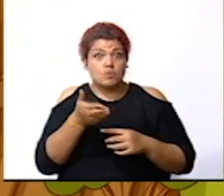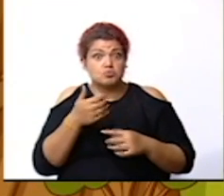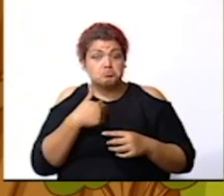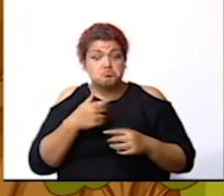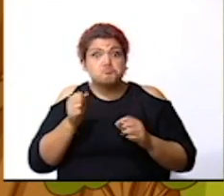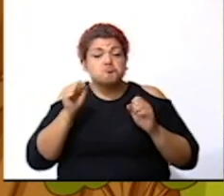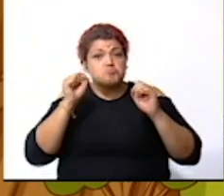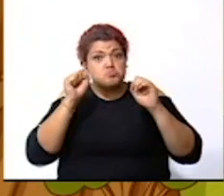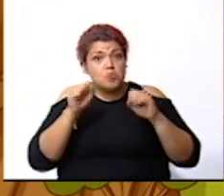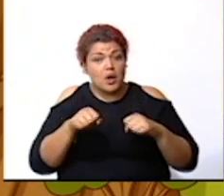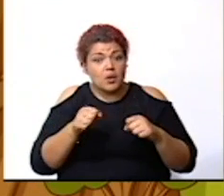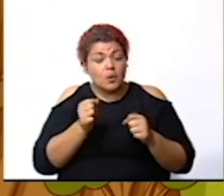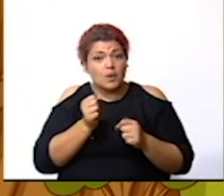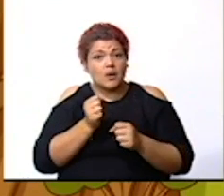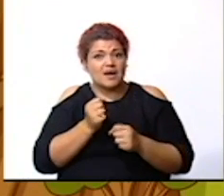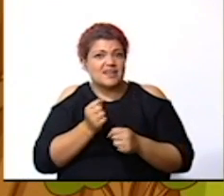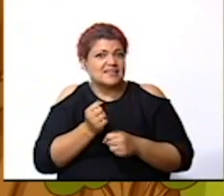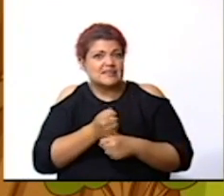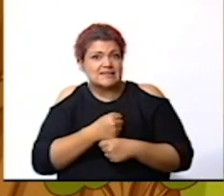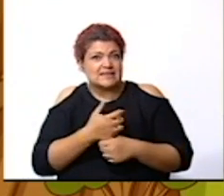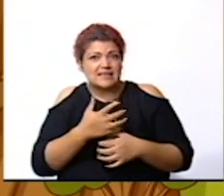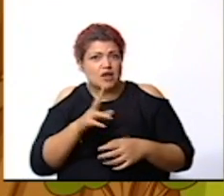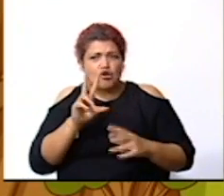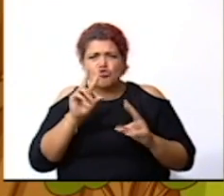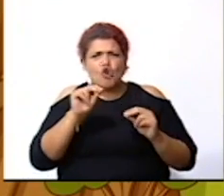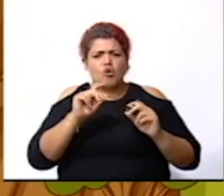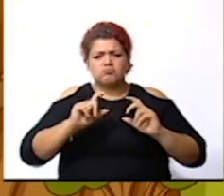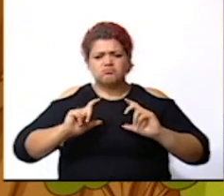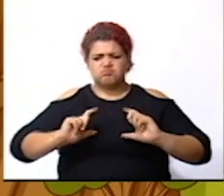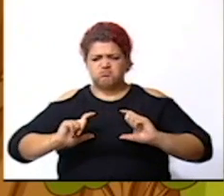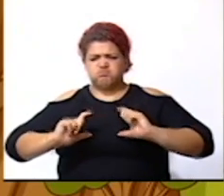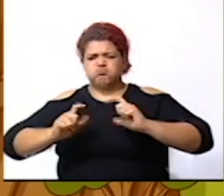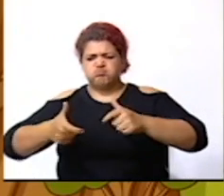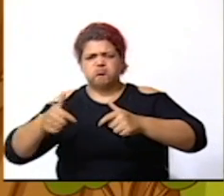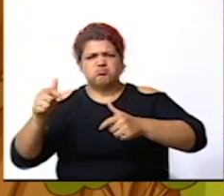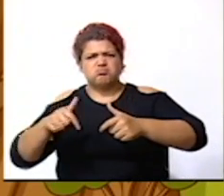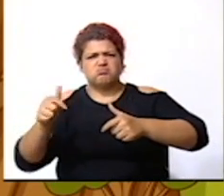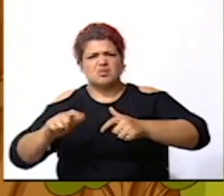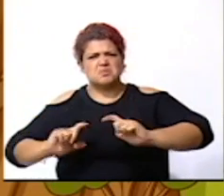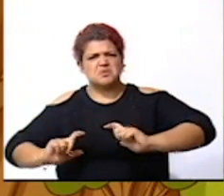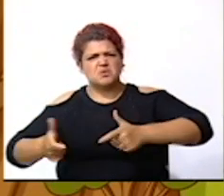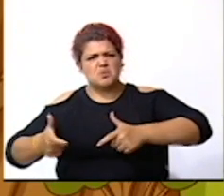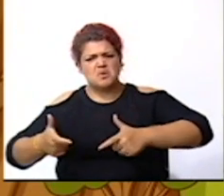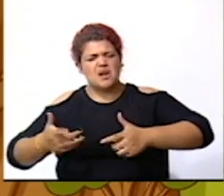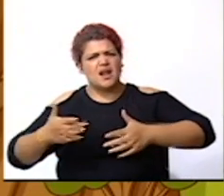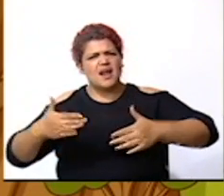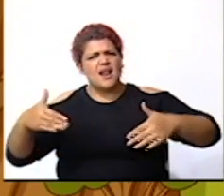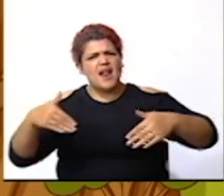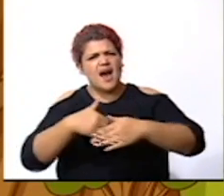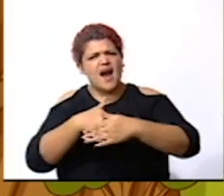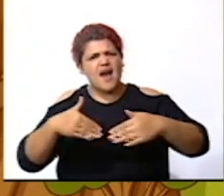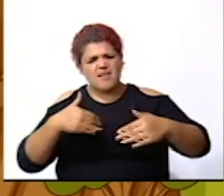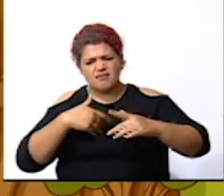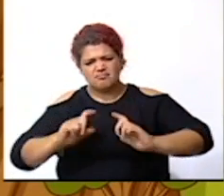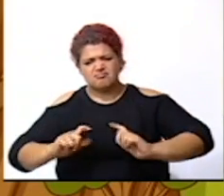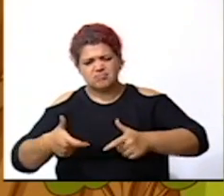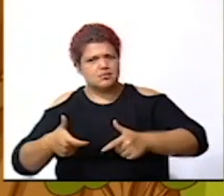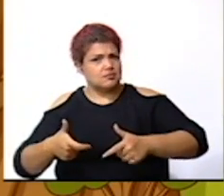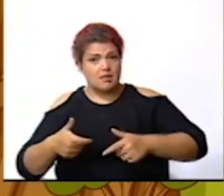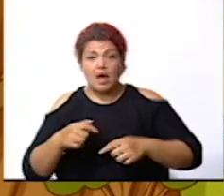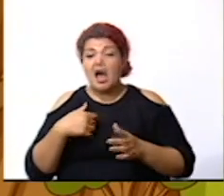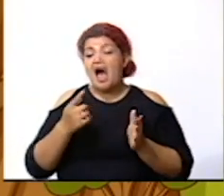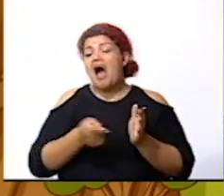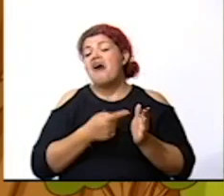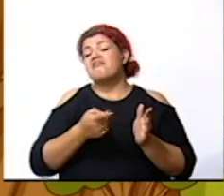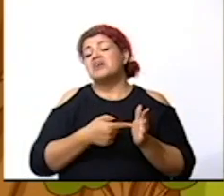nosotros tenemos es no arrojar escombros o basuras en las calles a veces vamos